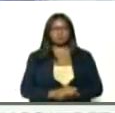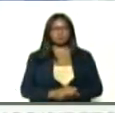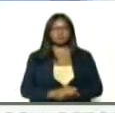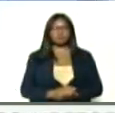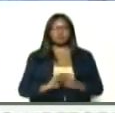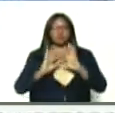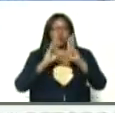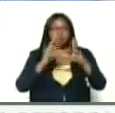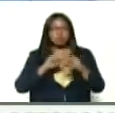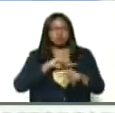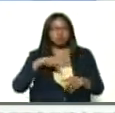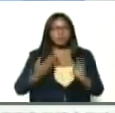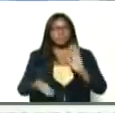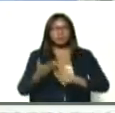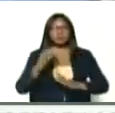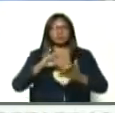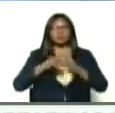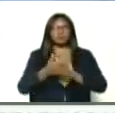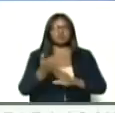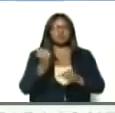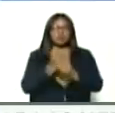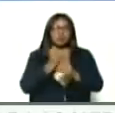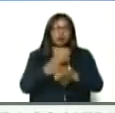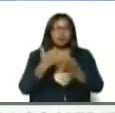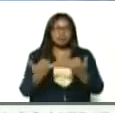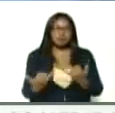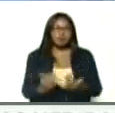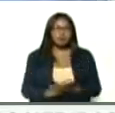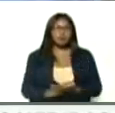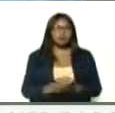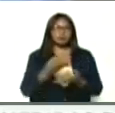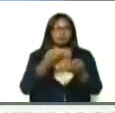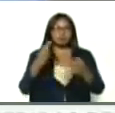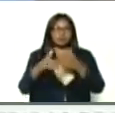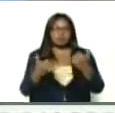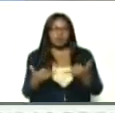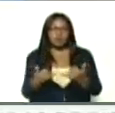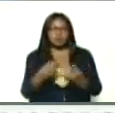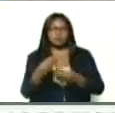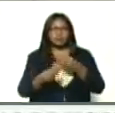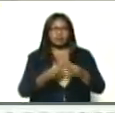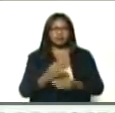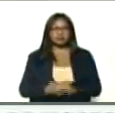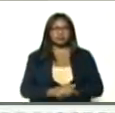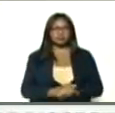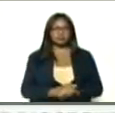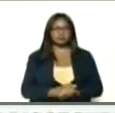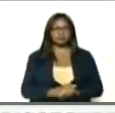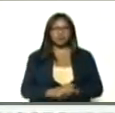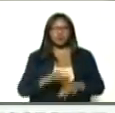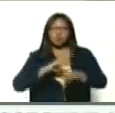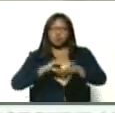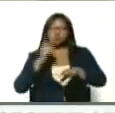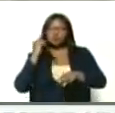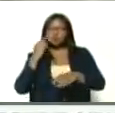un comentario importante, lo que ha sido estos trabajos extraordinarios, que hoy estamos haciendo. Doctora Rondón.